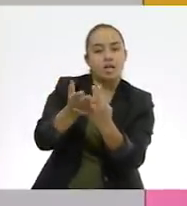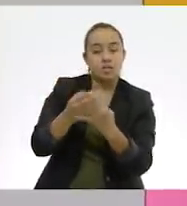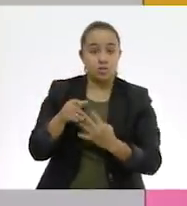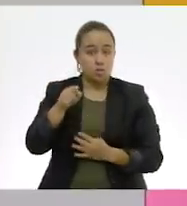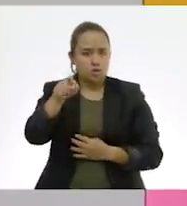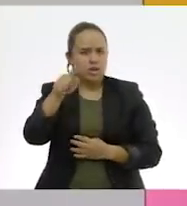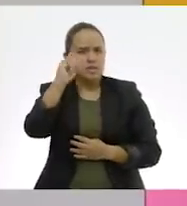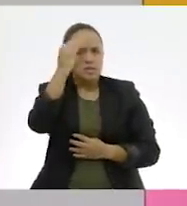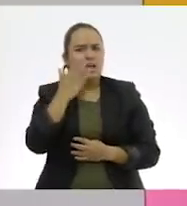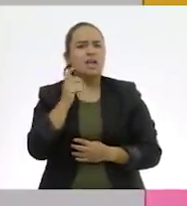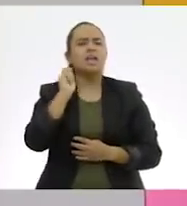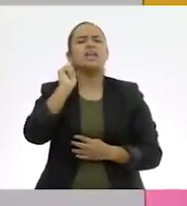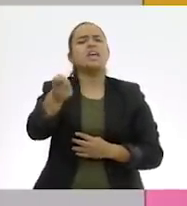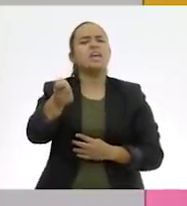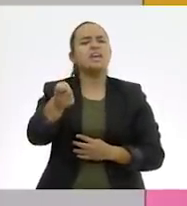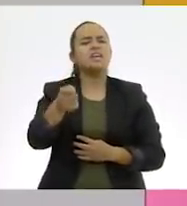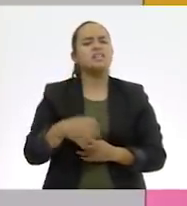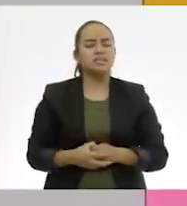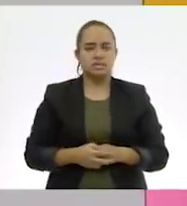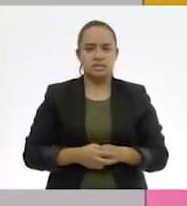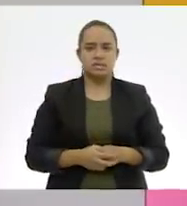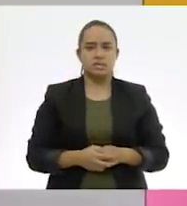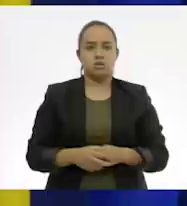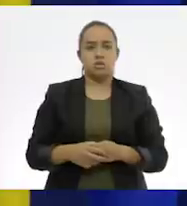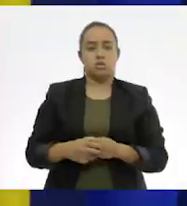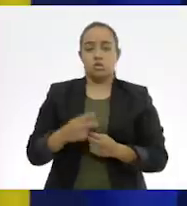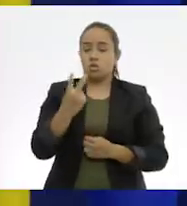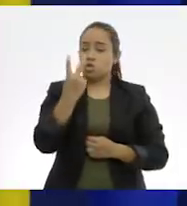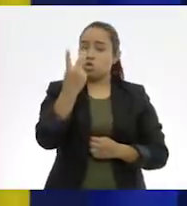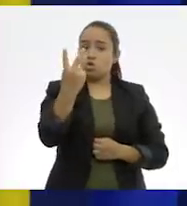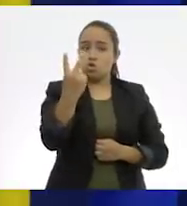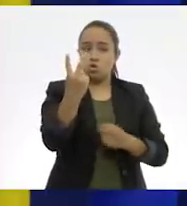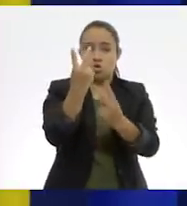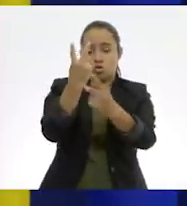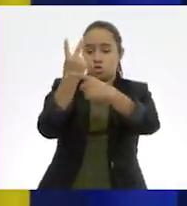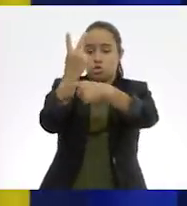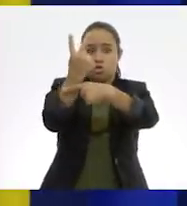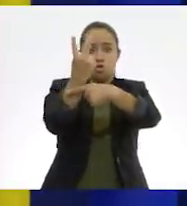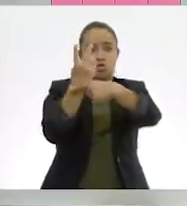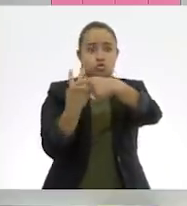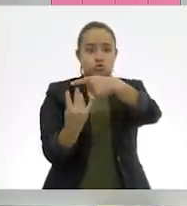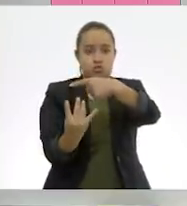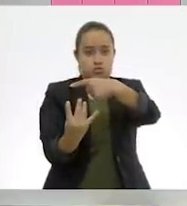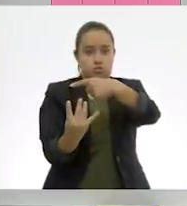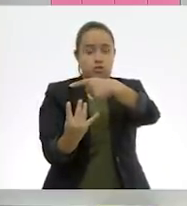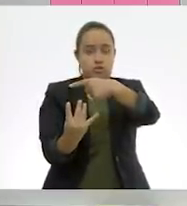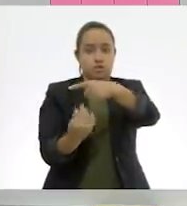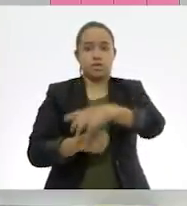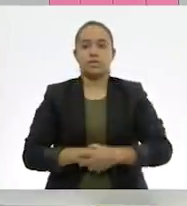imagen nos representa, entonces, ¿qué fracción haría? Dos cuartos. Así es.